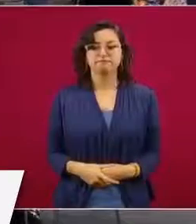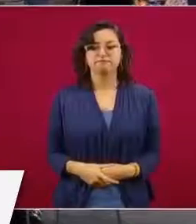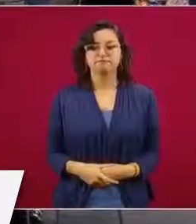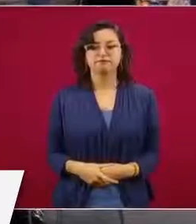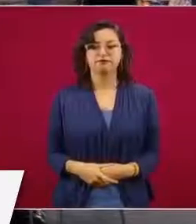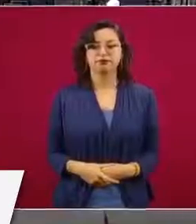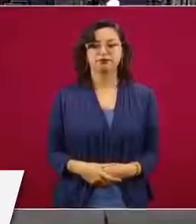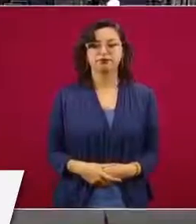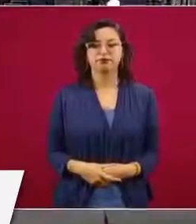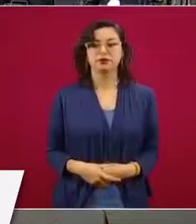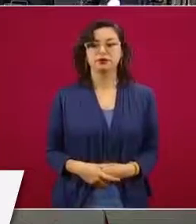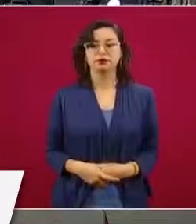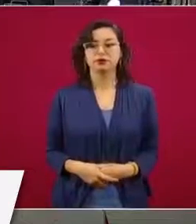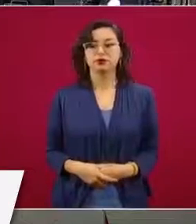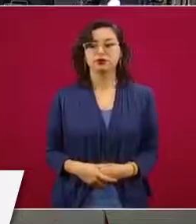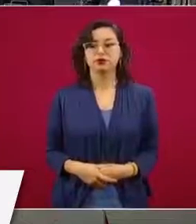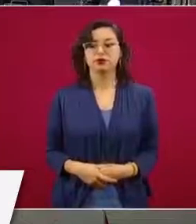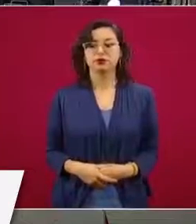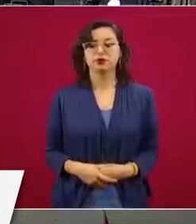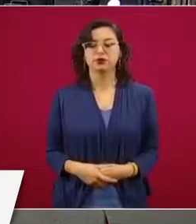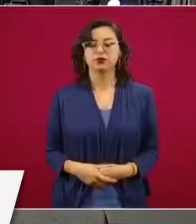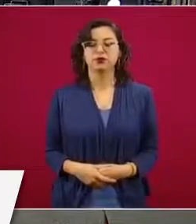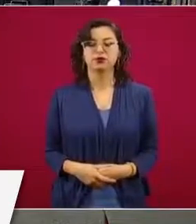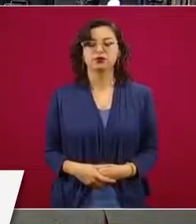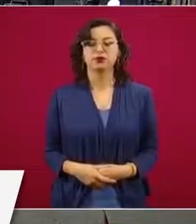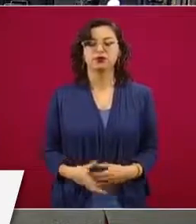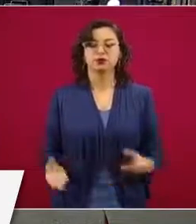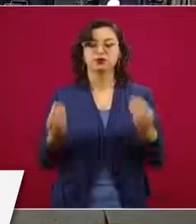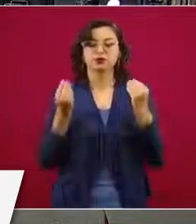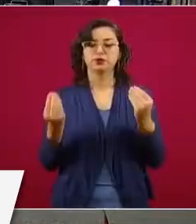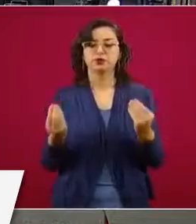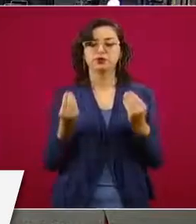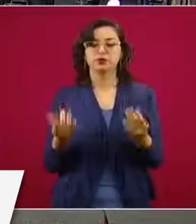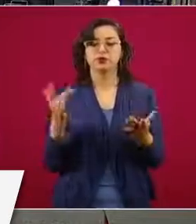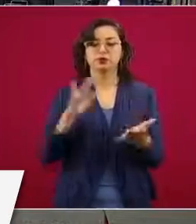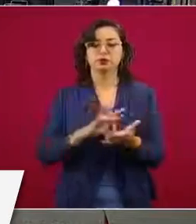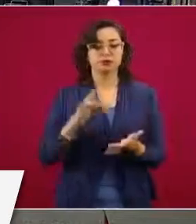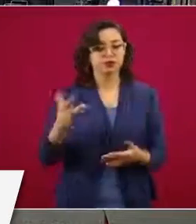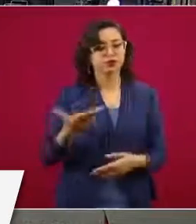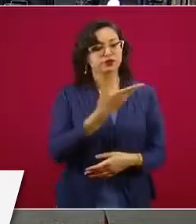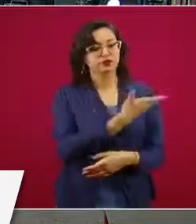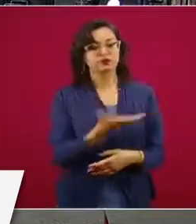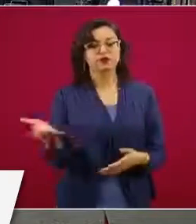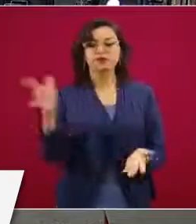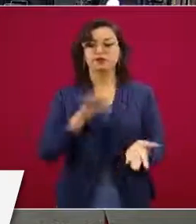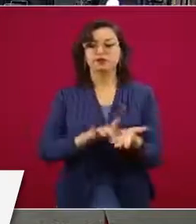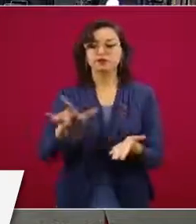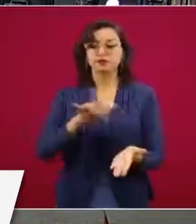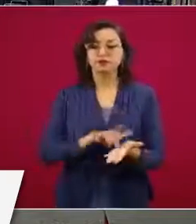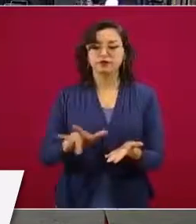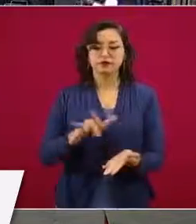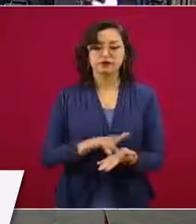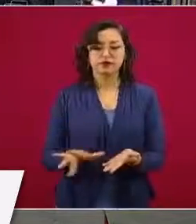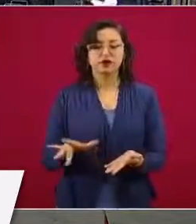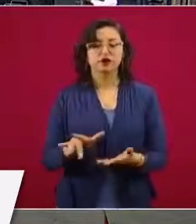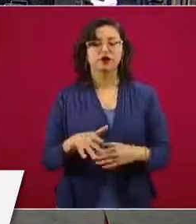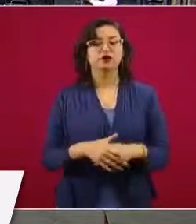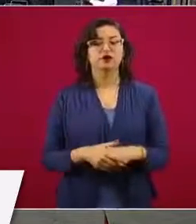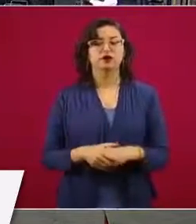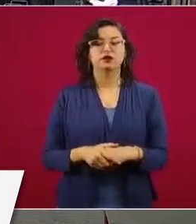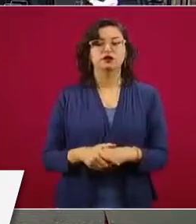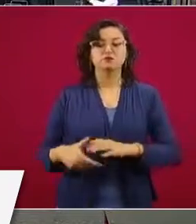Bueno, agradecer mucho este apoyo, este acto de